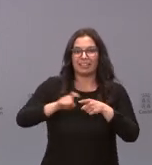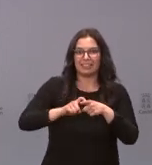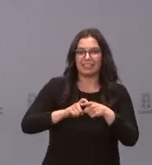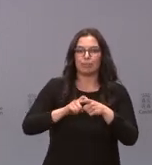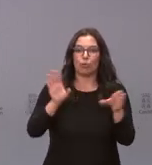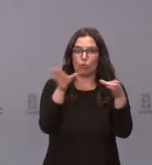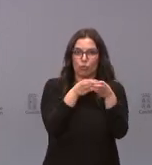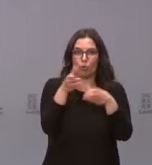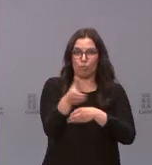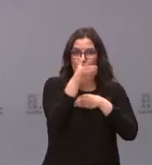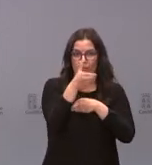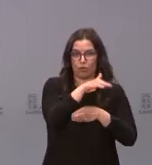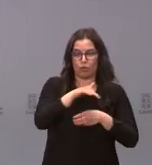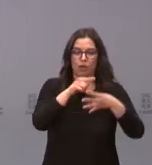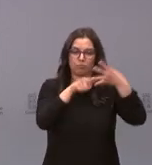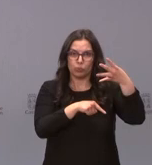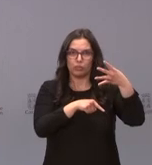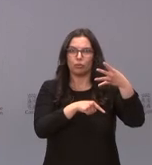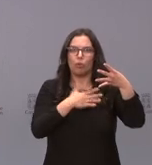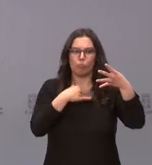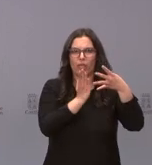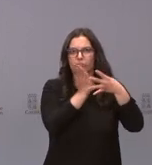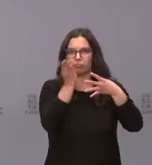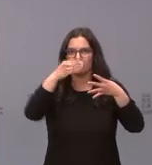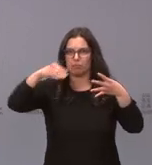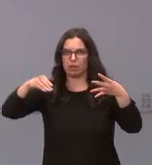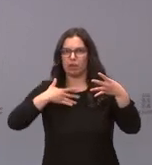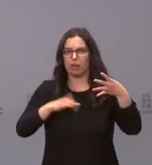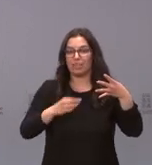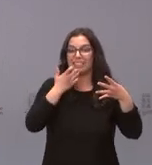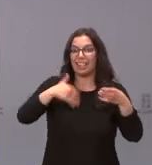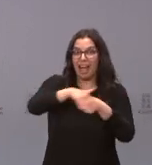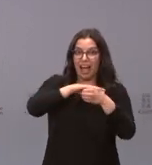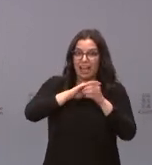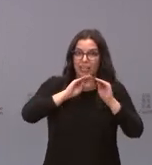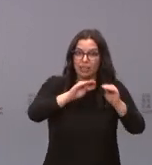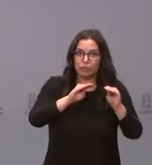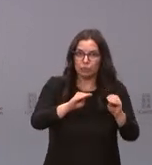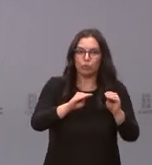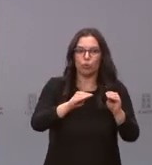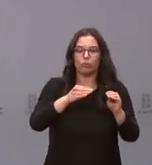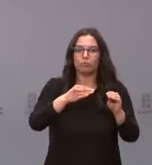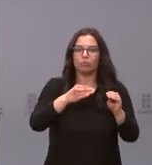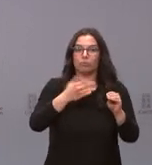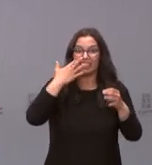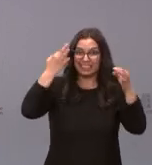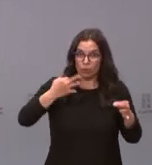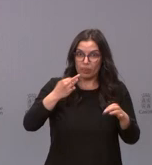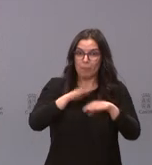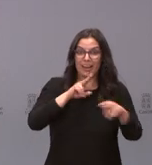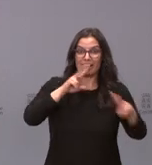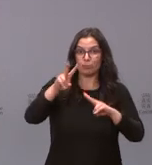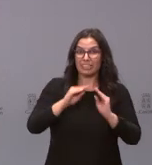de los parques, pueden plantearse una alternativa siempre y cuando dentro del área de intervención garantice la respuesta homogénea que es lo que